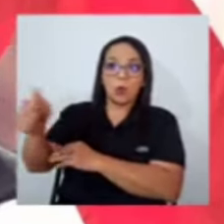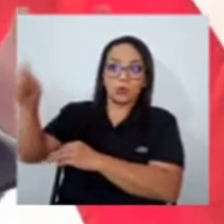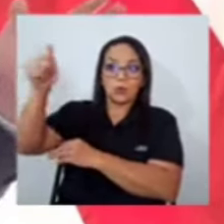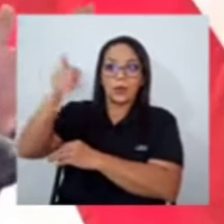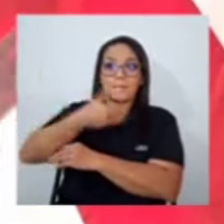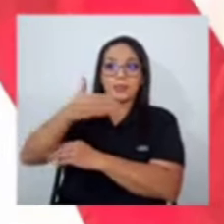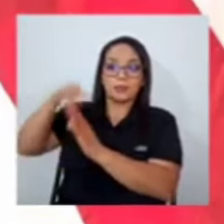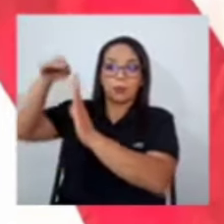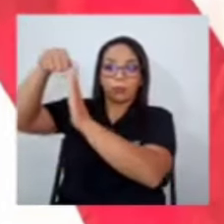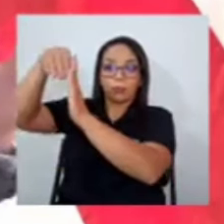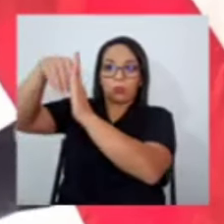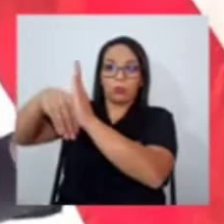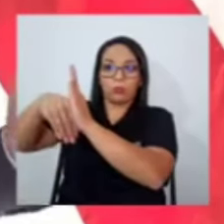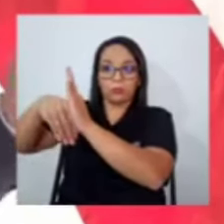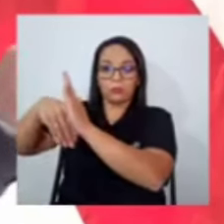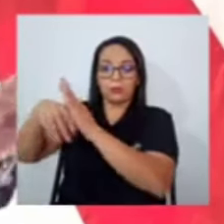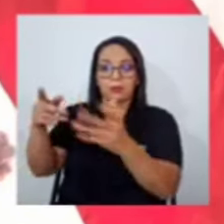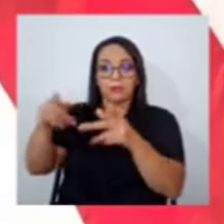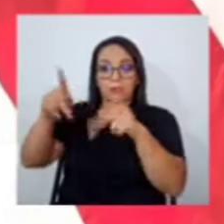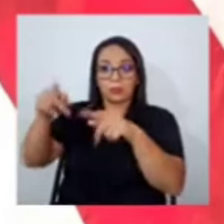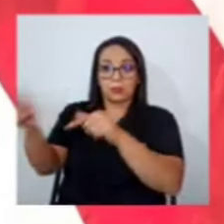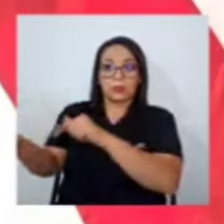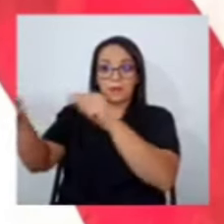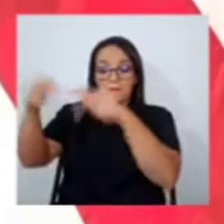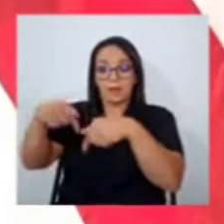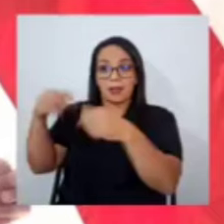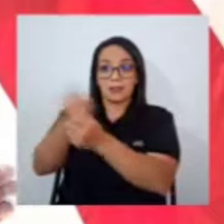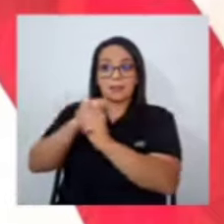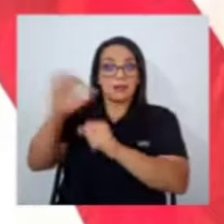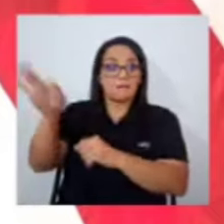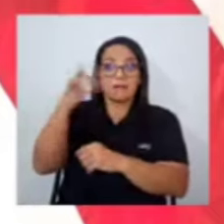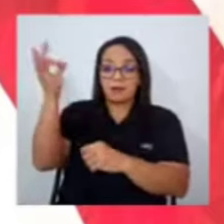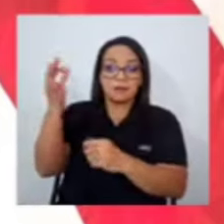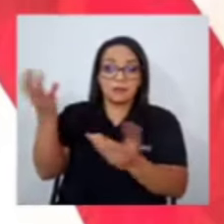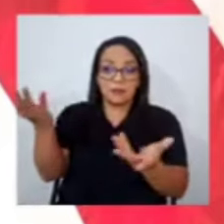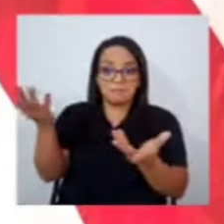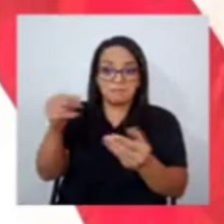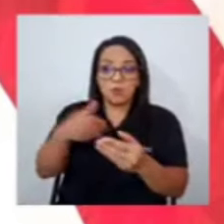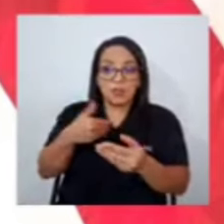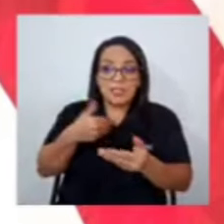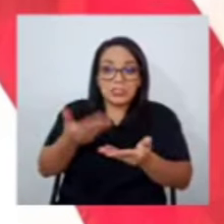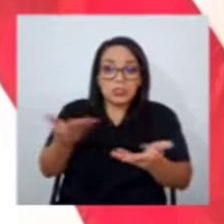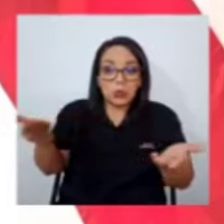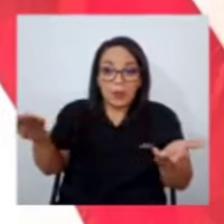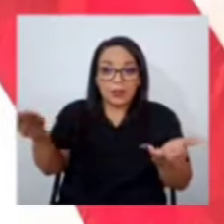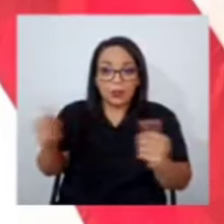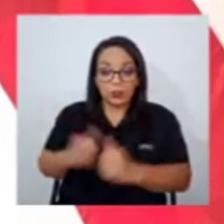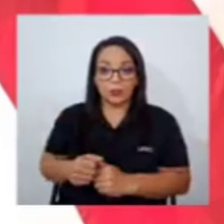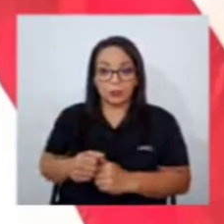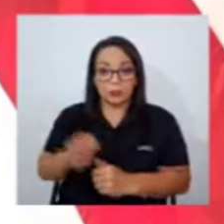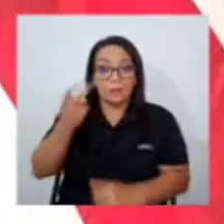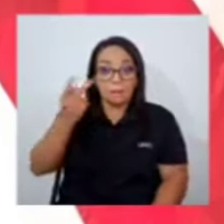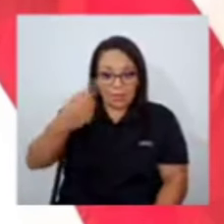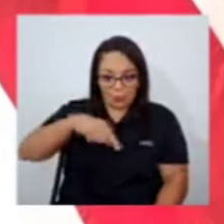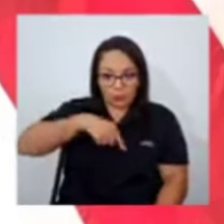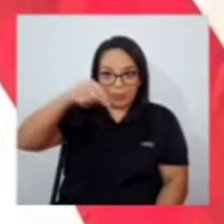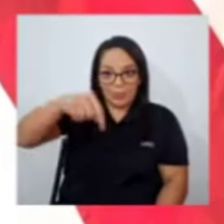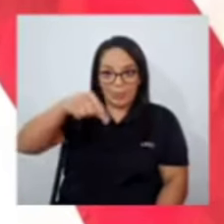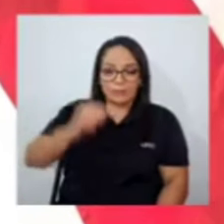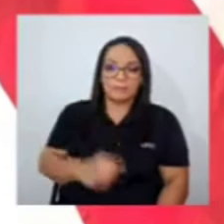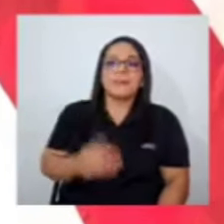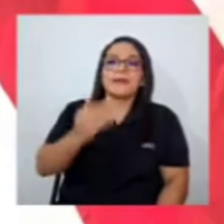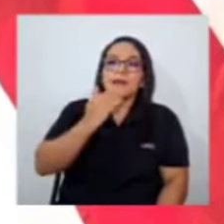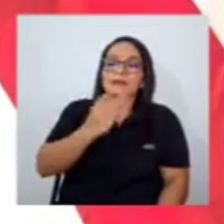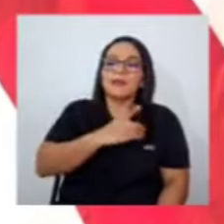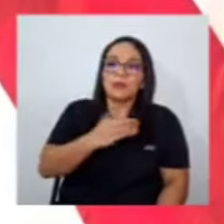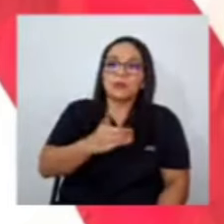aquí el que venga a rescatar a Francia de una crisis no tiene los instrumentos fíjese nosotros nosotros gracias a Dios en este